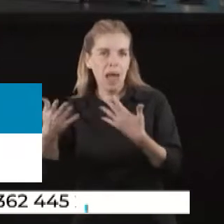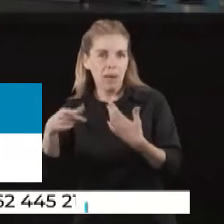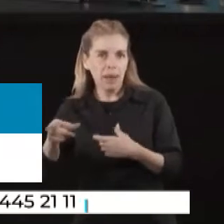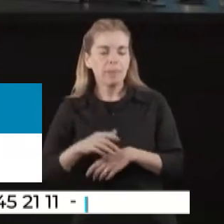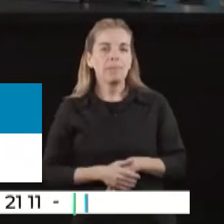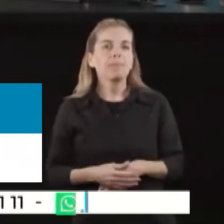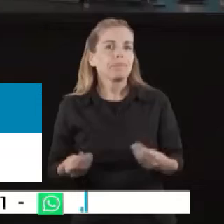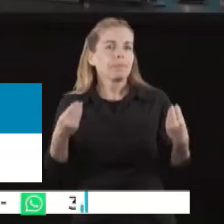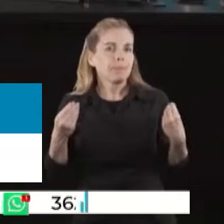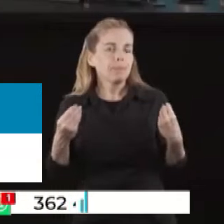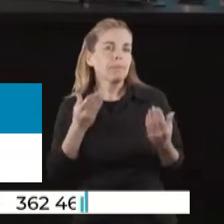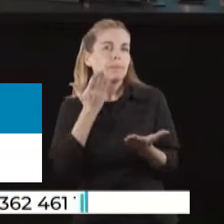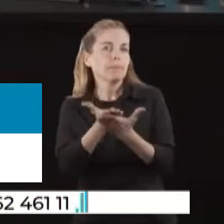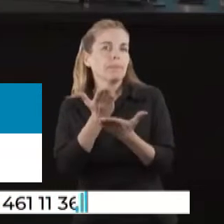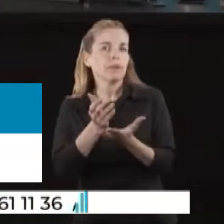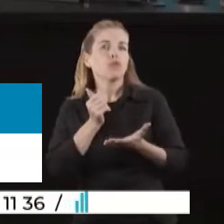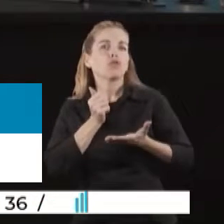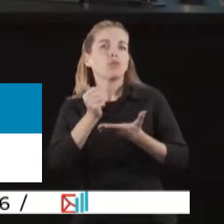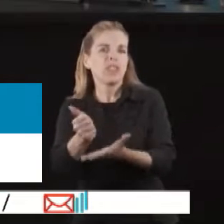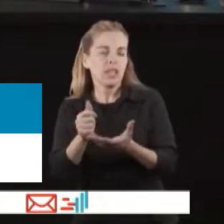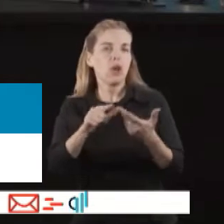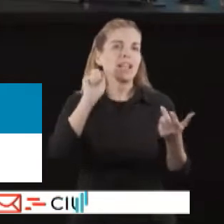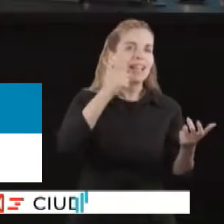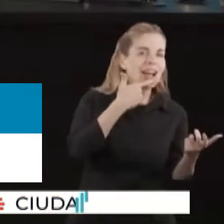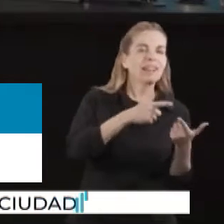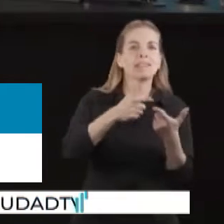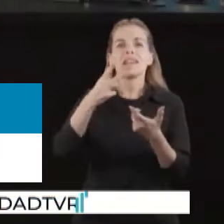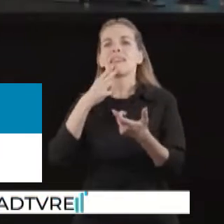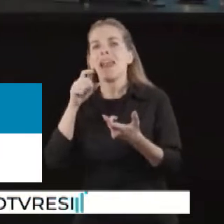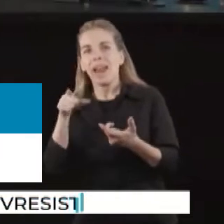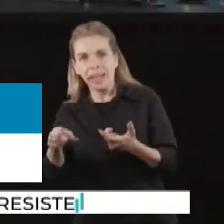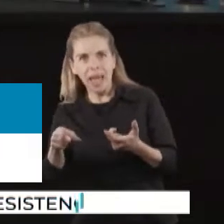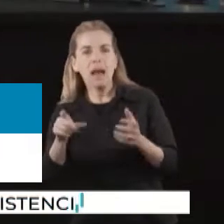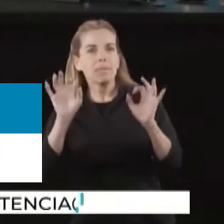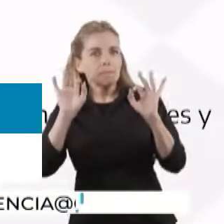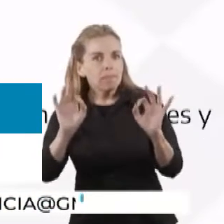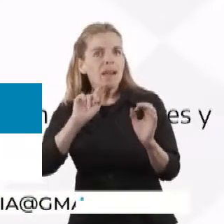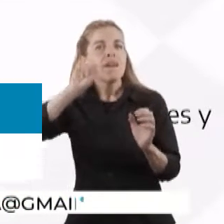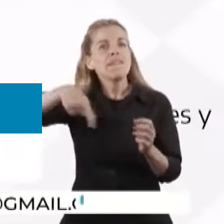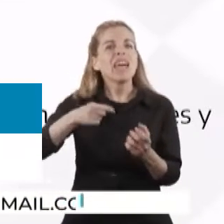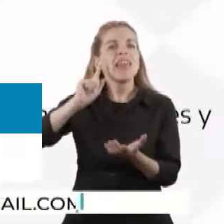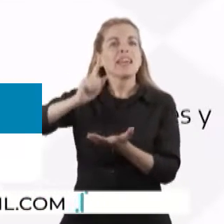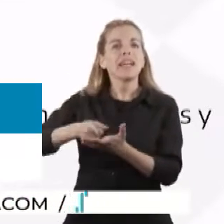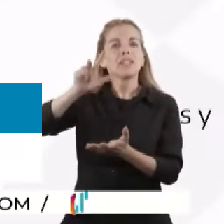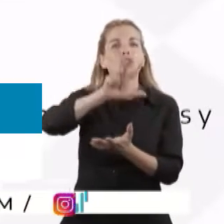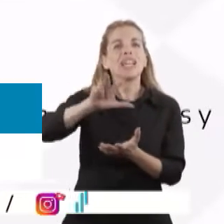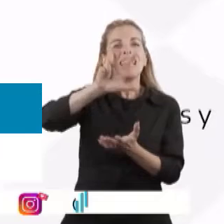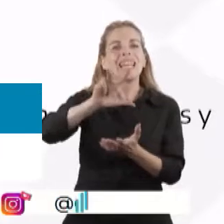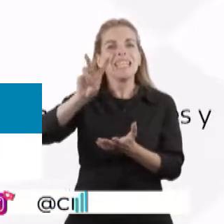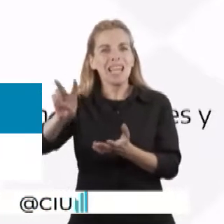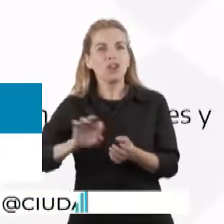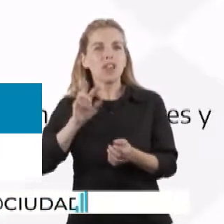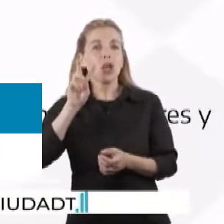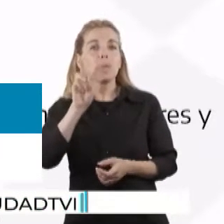La solicitud de subsidio, la tarifa de energía eléctrica y gas natural, están normadas por el decreto 332 del año 2022.